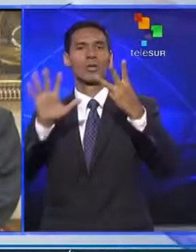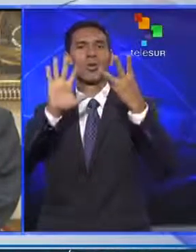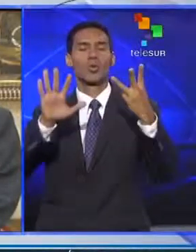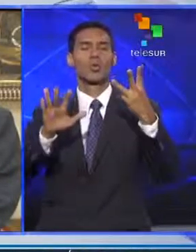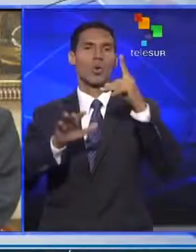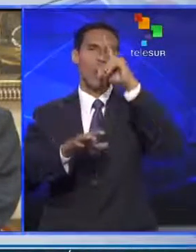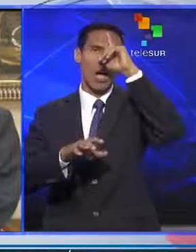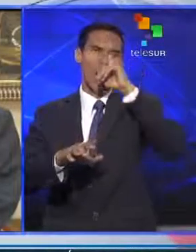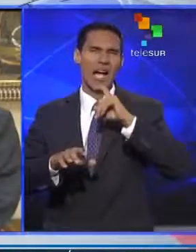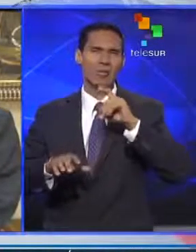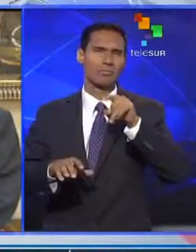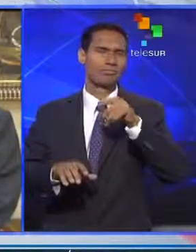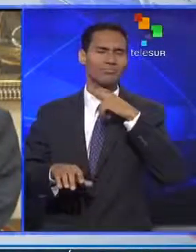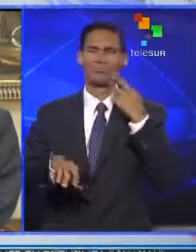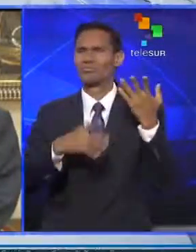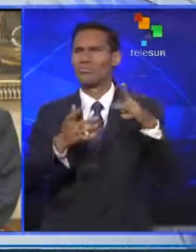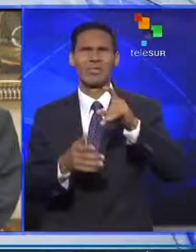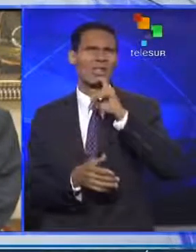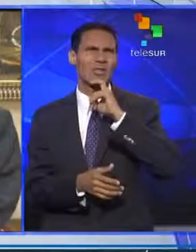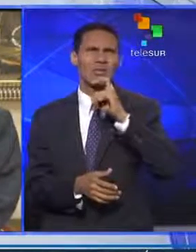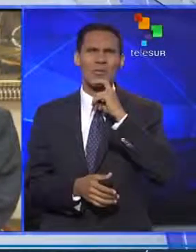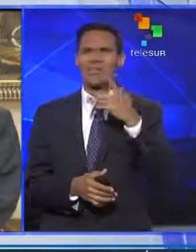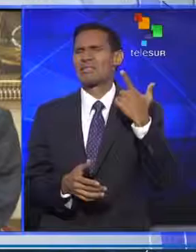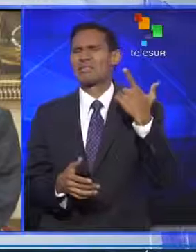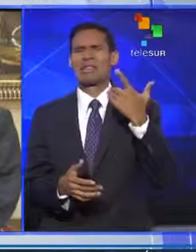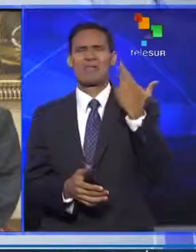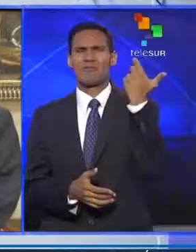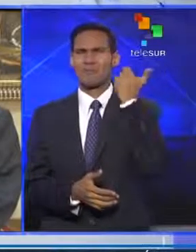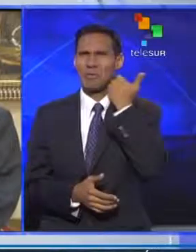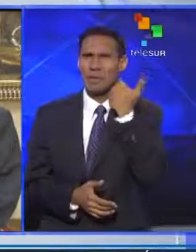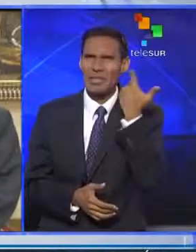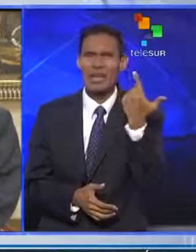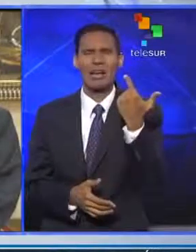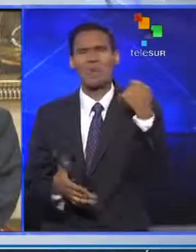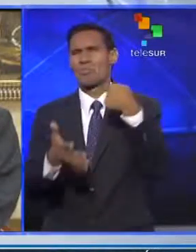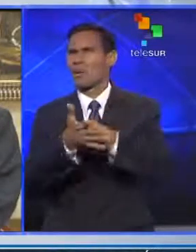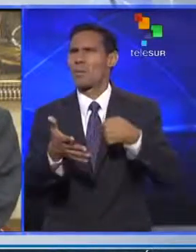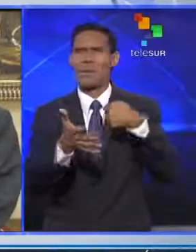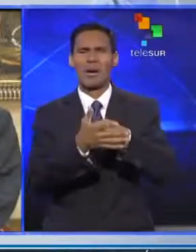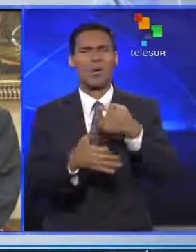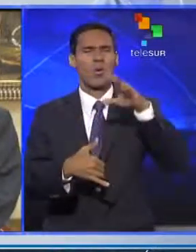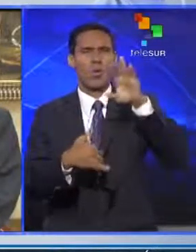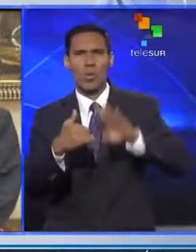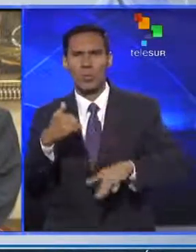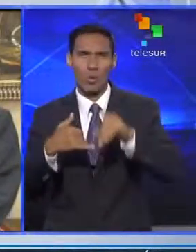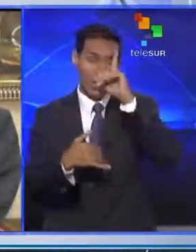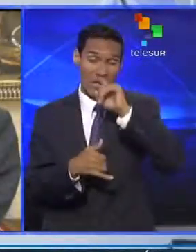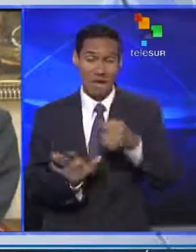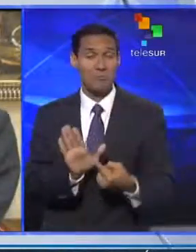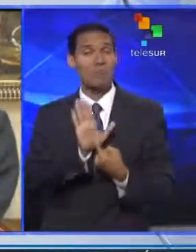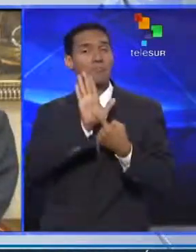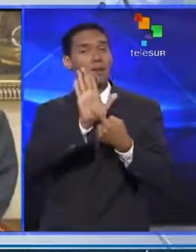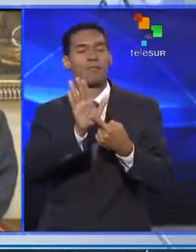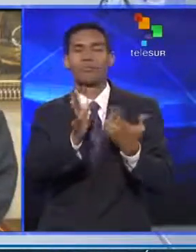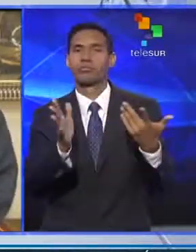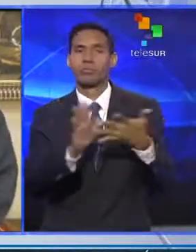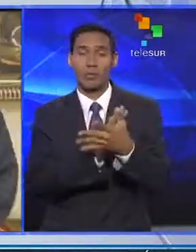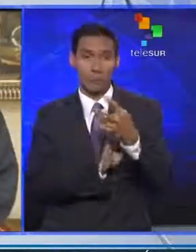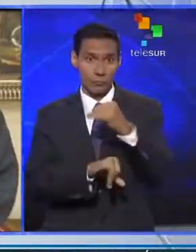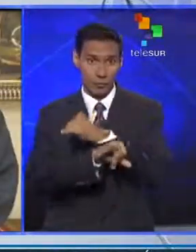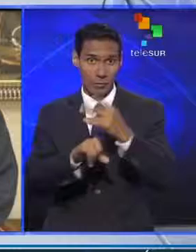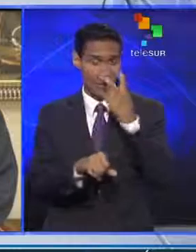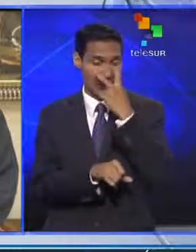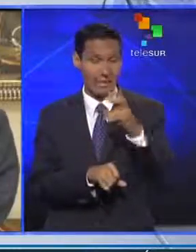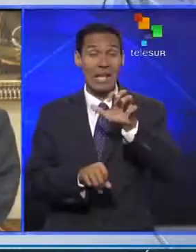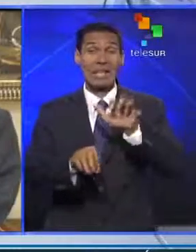años de edad tras padecer una dura enfermedad por la que estuvo luchando estos últimos años. última aparición pública fue tras la visita del